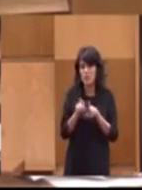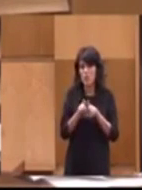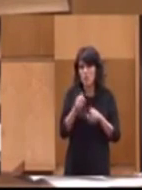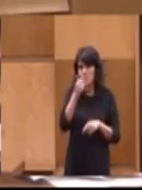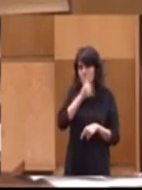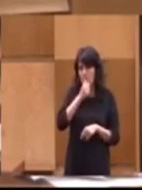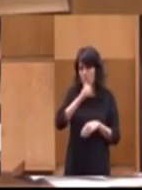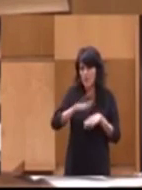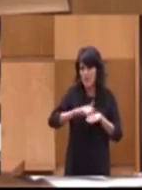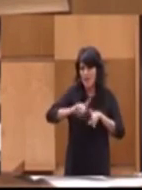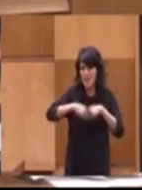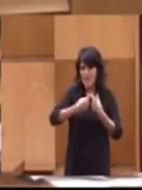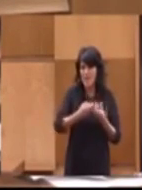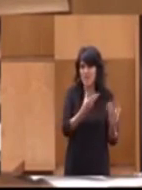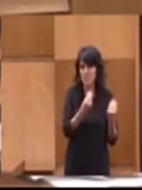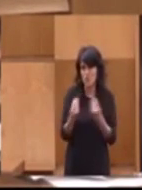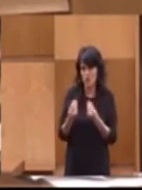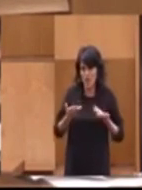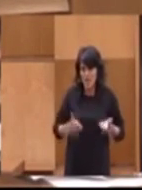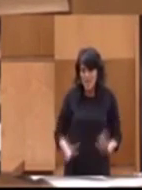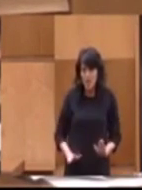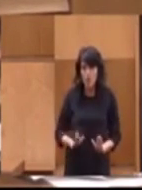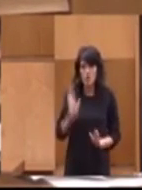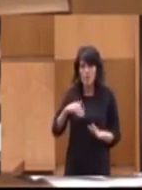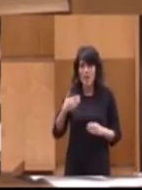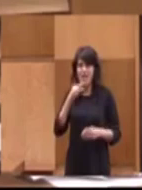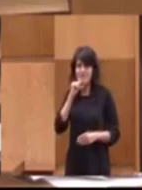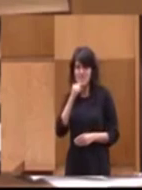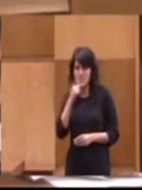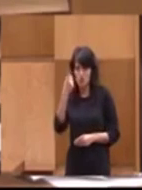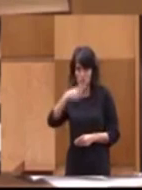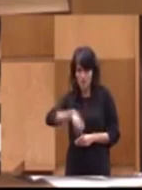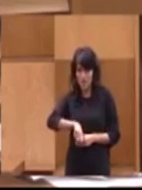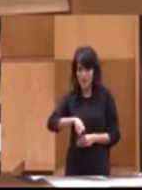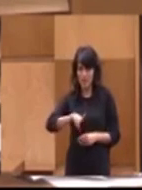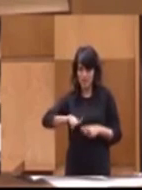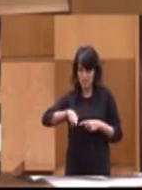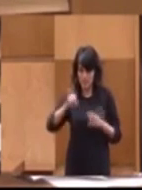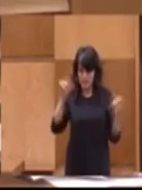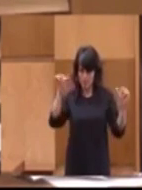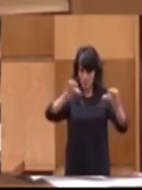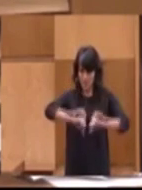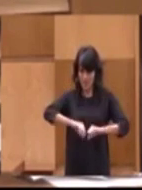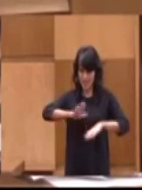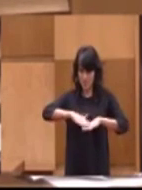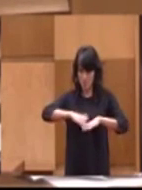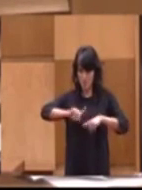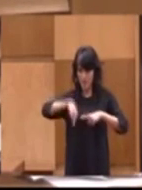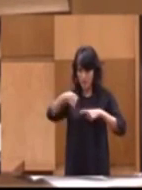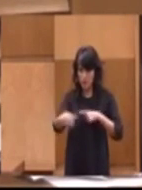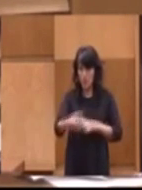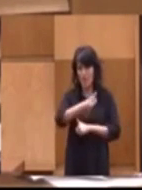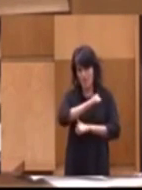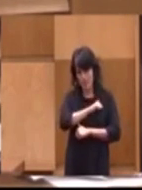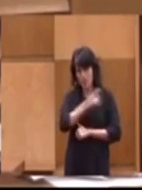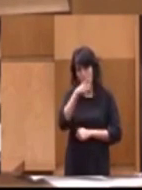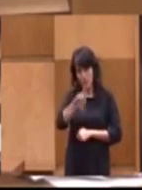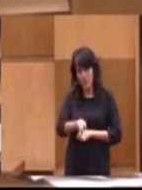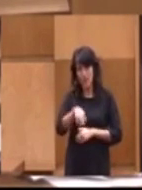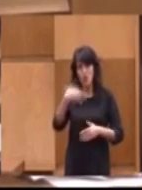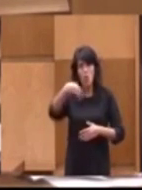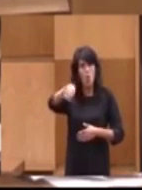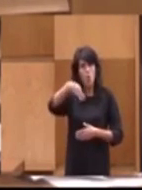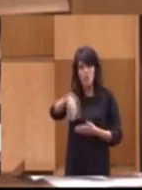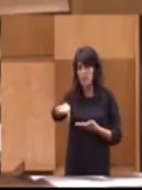precisamente para muchas familias, para muchos hijos, para muchos nietos, que como consecuencia de la crisis y sobre todo del paro es el único